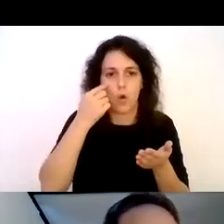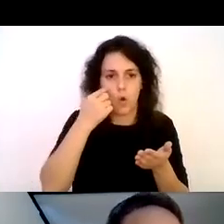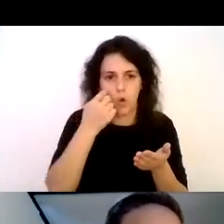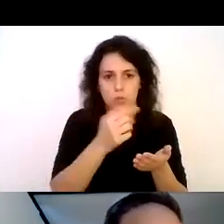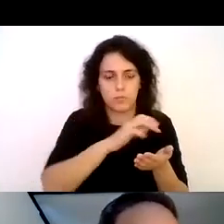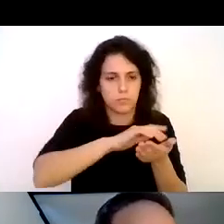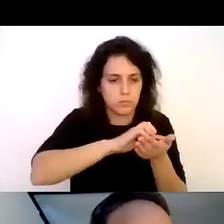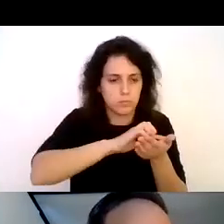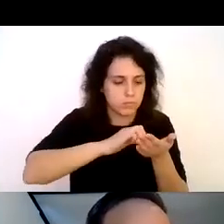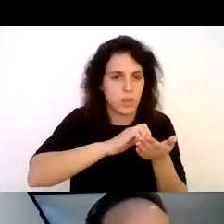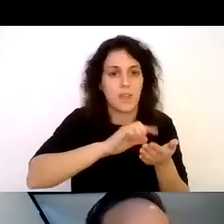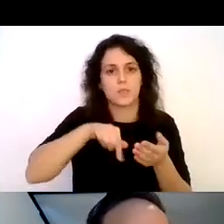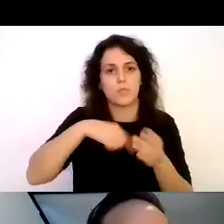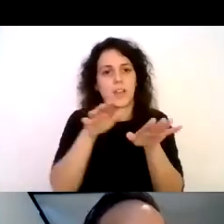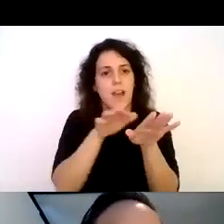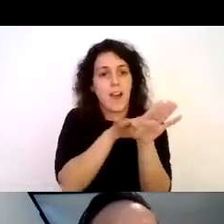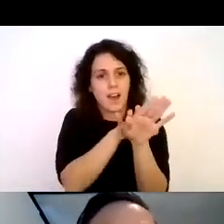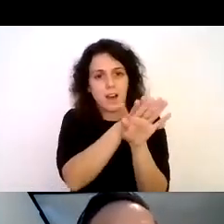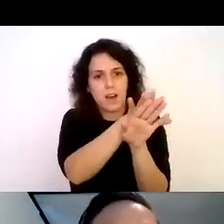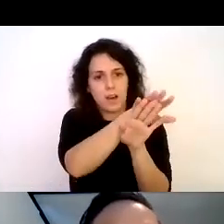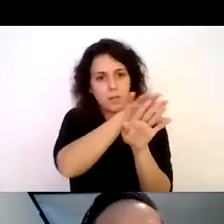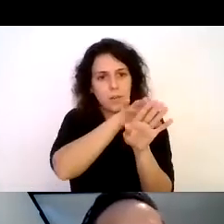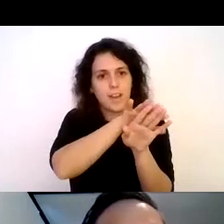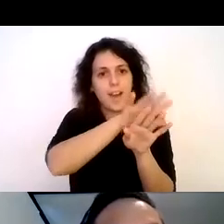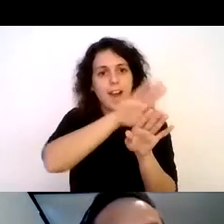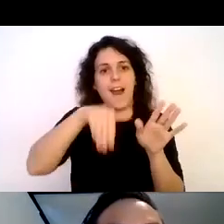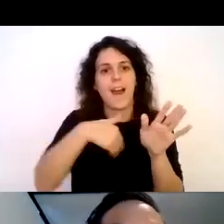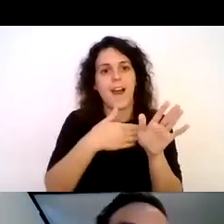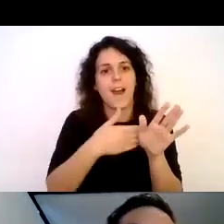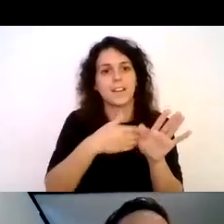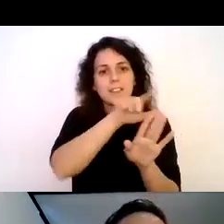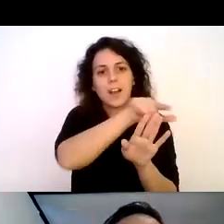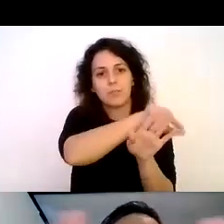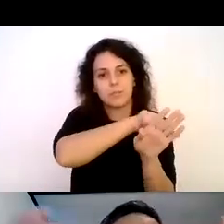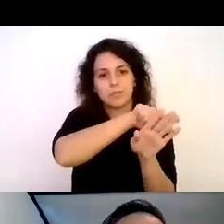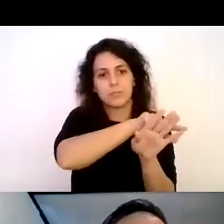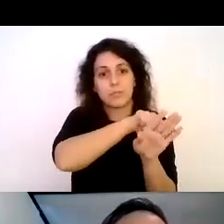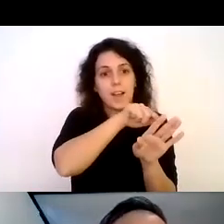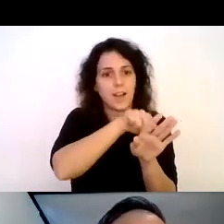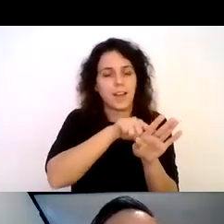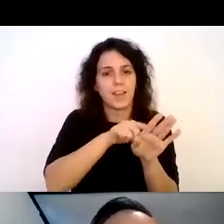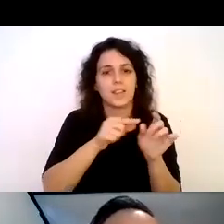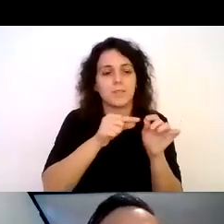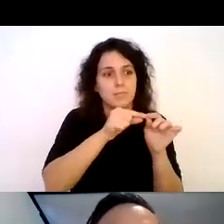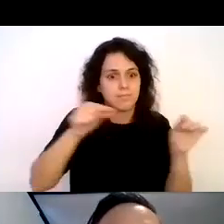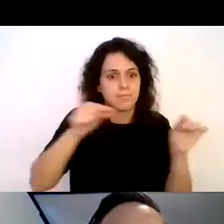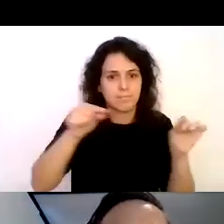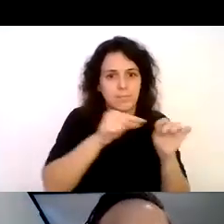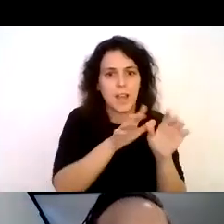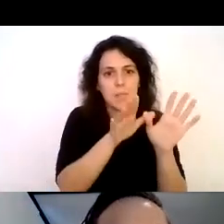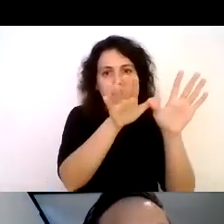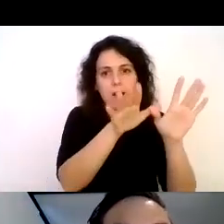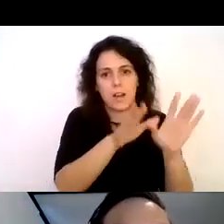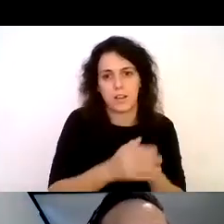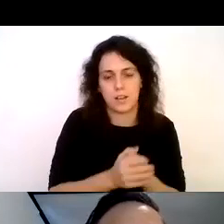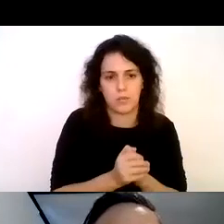va por el lomo de esta ave y ahora llegando a la parte de la cola conociendo así la extensión que tiene el ave si es que ella la pudiera ver